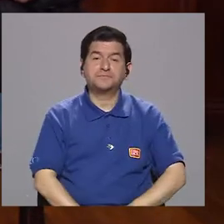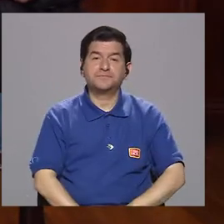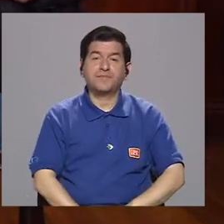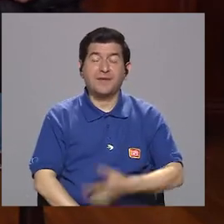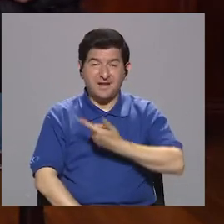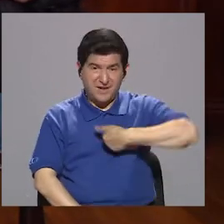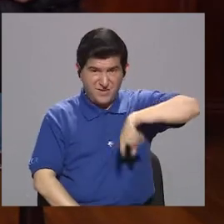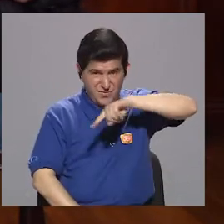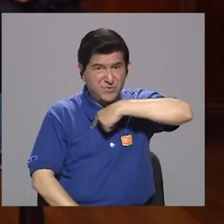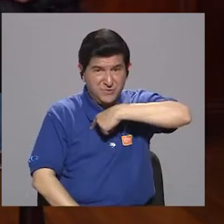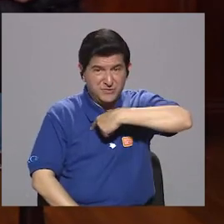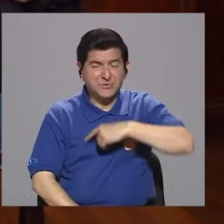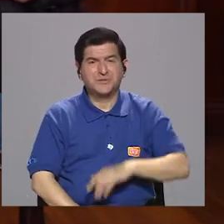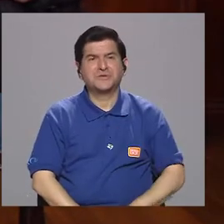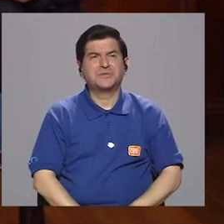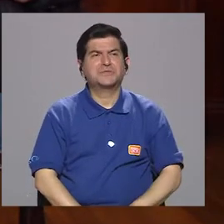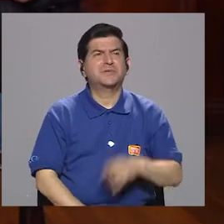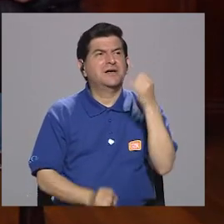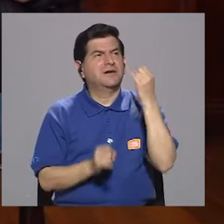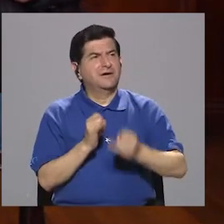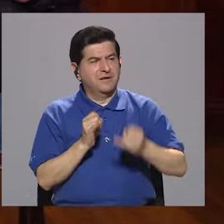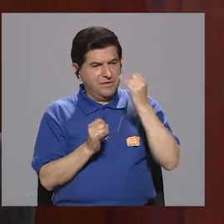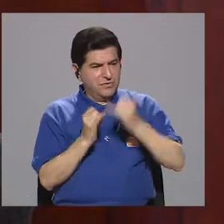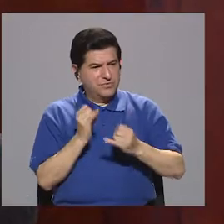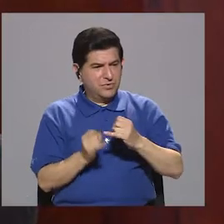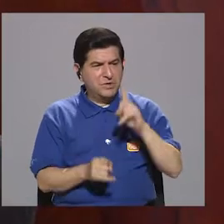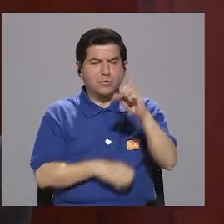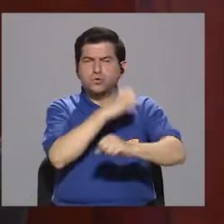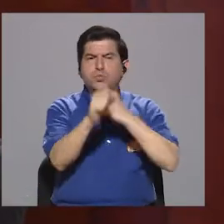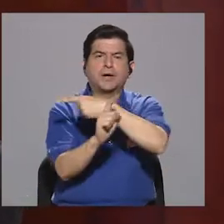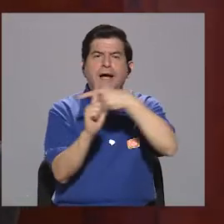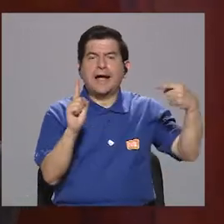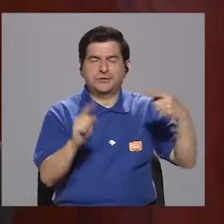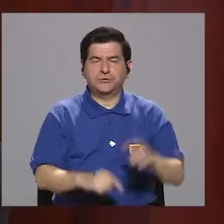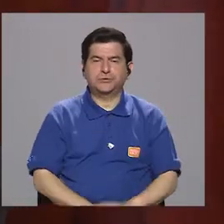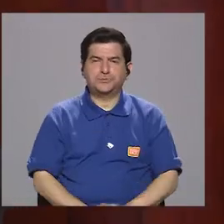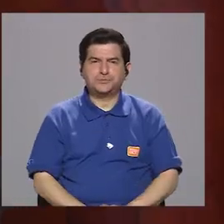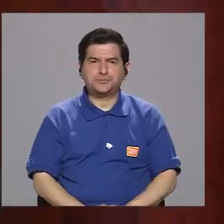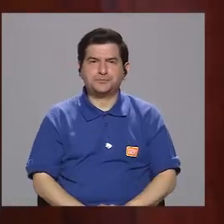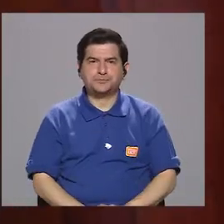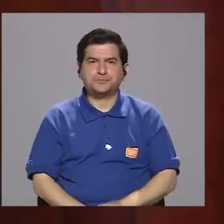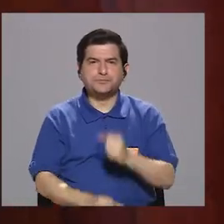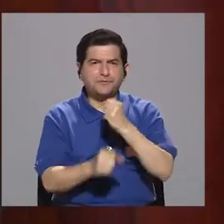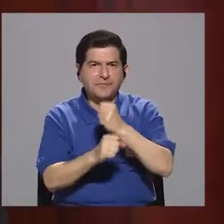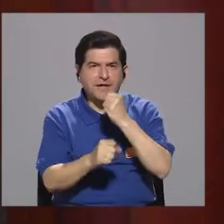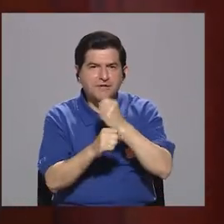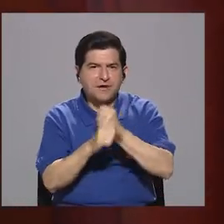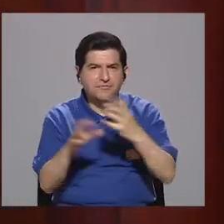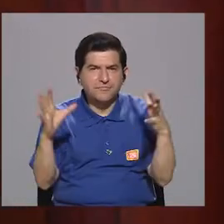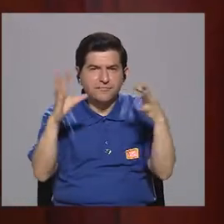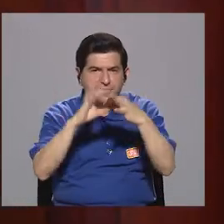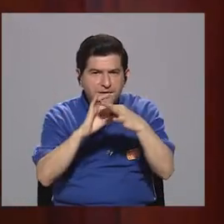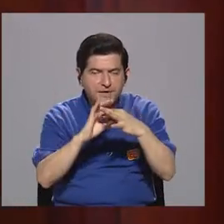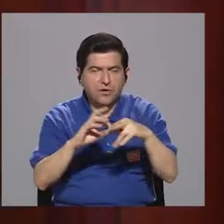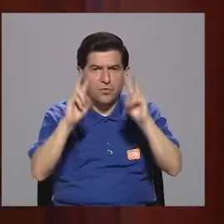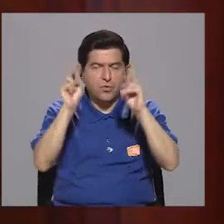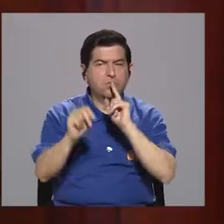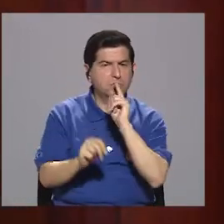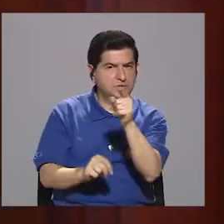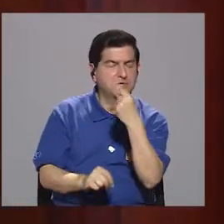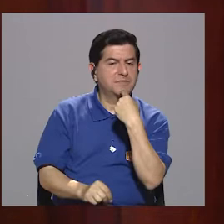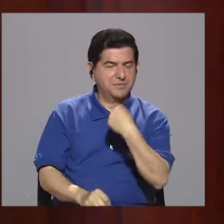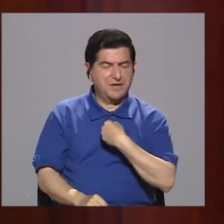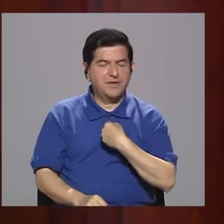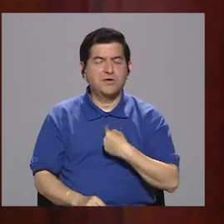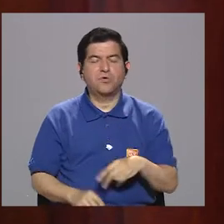Quiero decirle, nosotros hemos hecho en los últimos año y medio un ejercicio que tiene que ver con alguno de los temas que